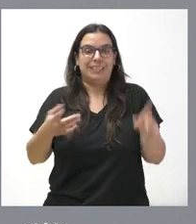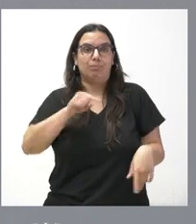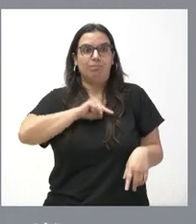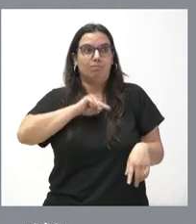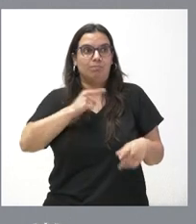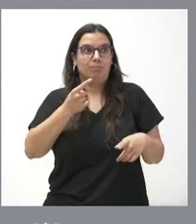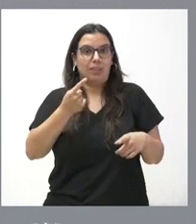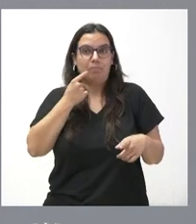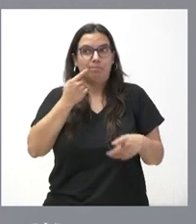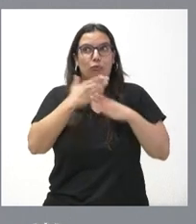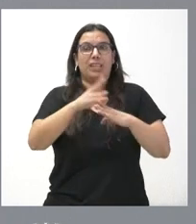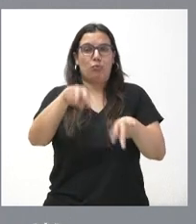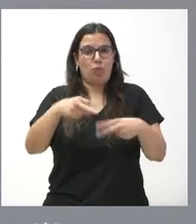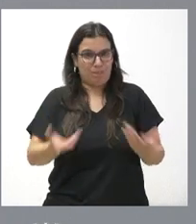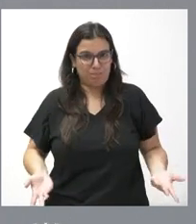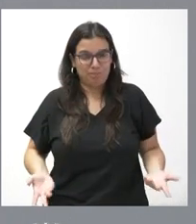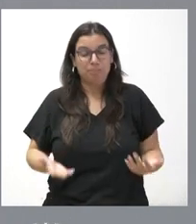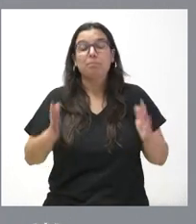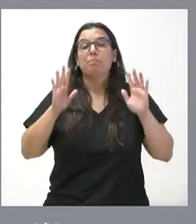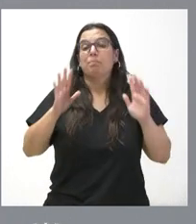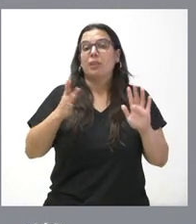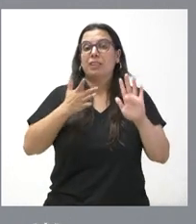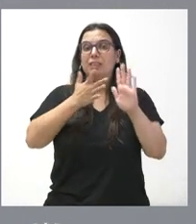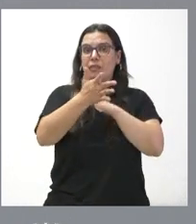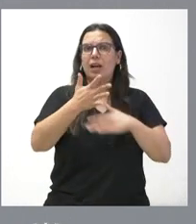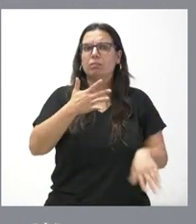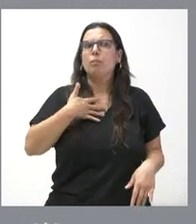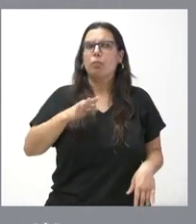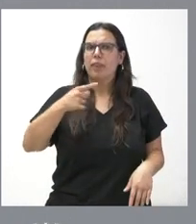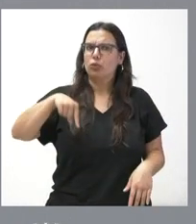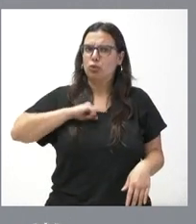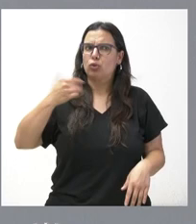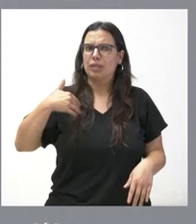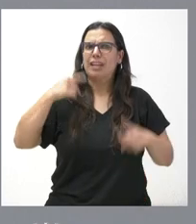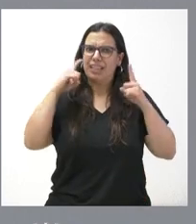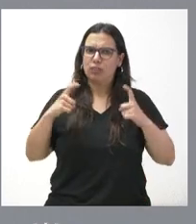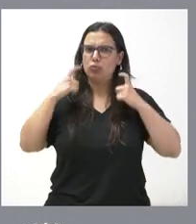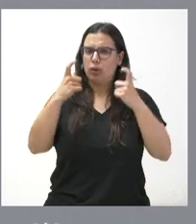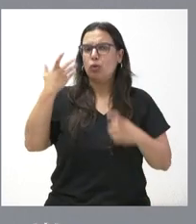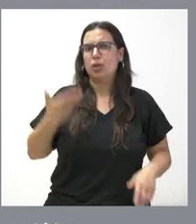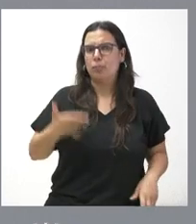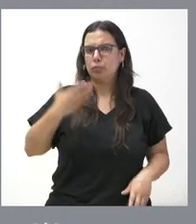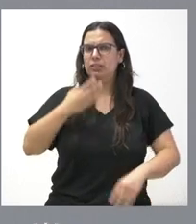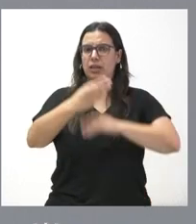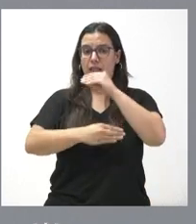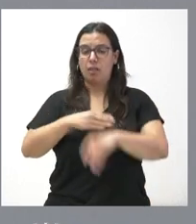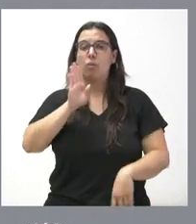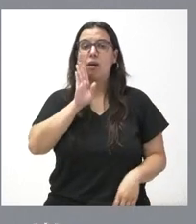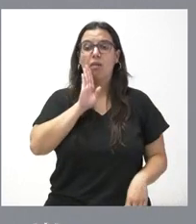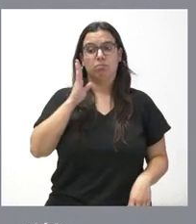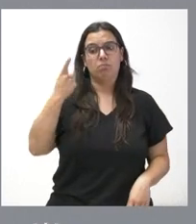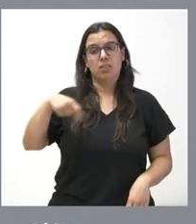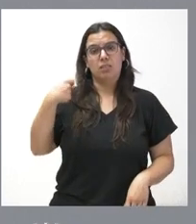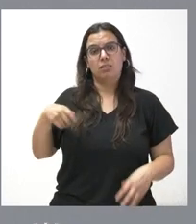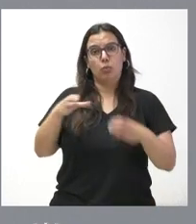presente. Pero esto no quita en modo alguno para que estamos haciendo un esfuerzo muy importante. Ya lo dijo el presidente de la Junta de